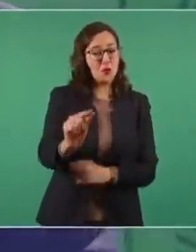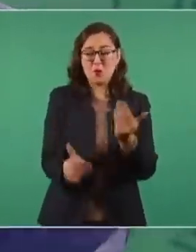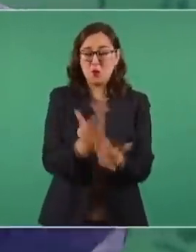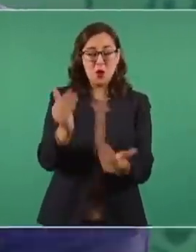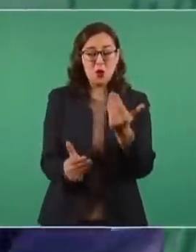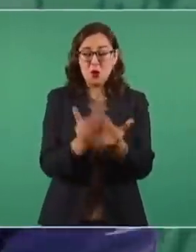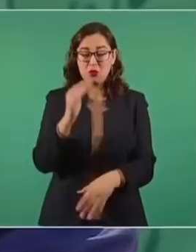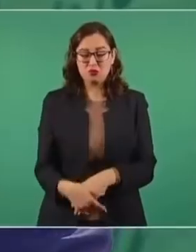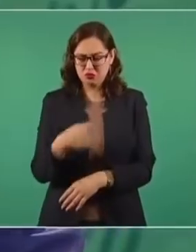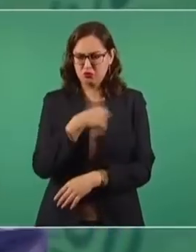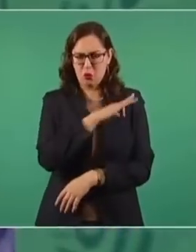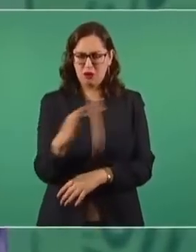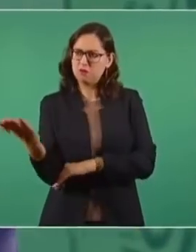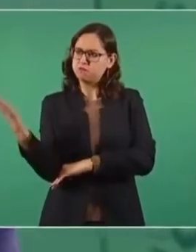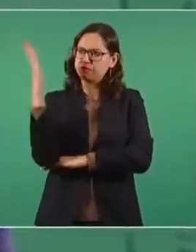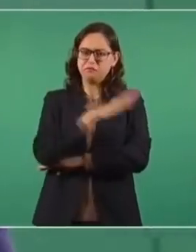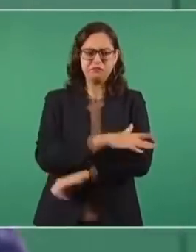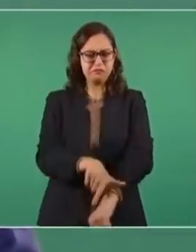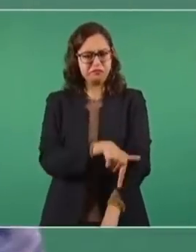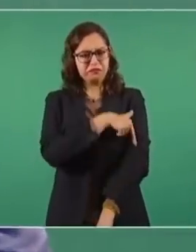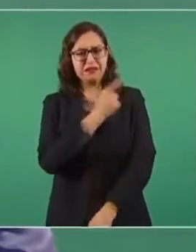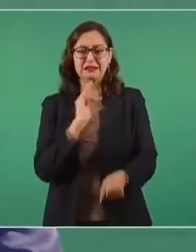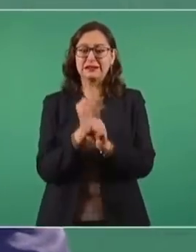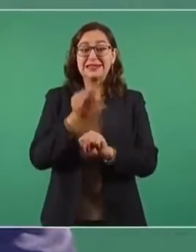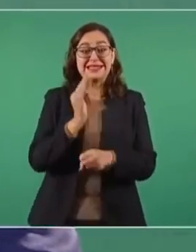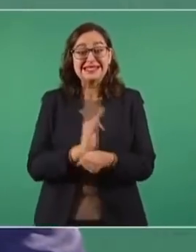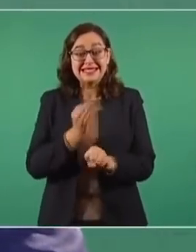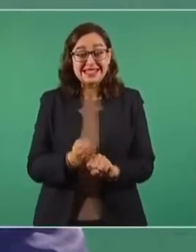Aquí nos pasaríamos todo el día. Recordando chistes.